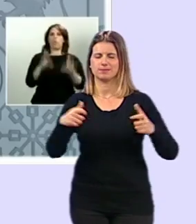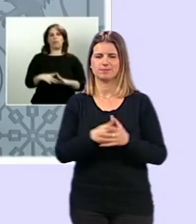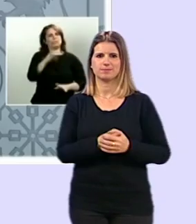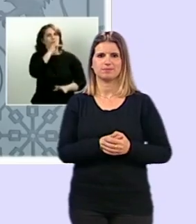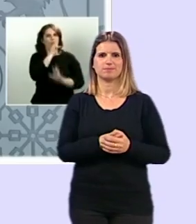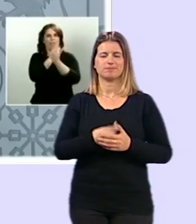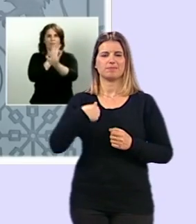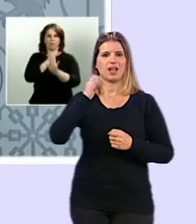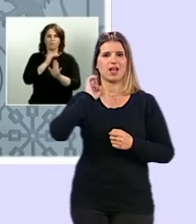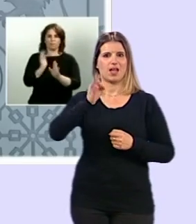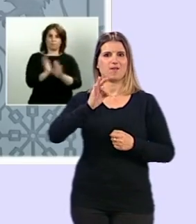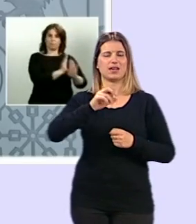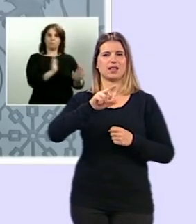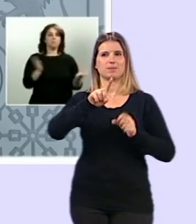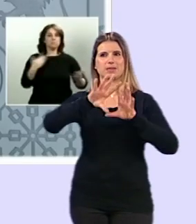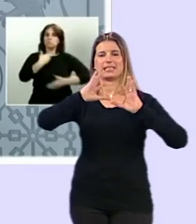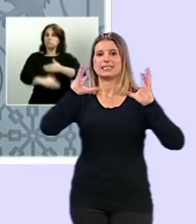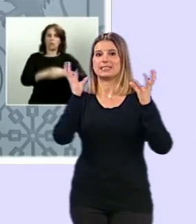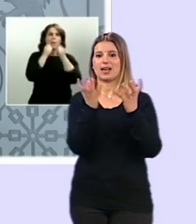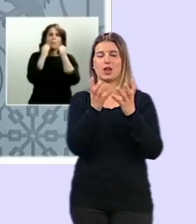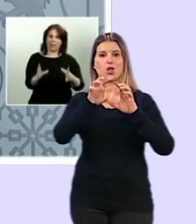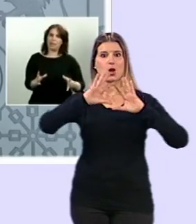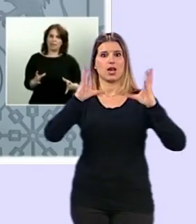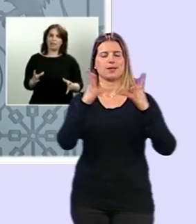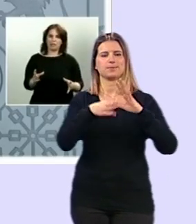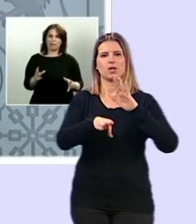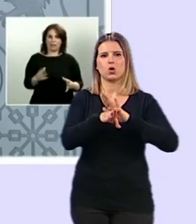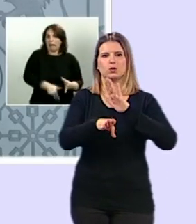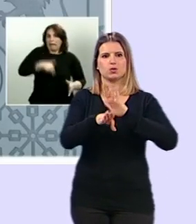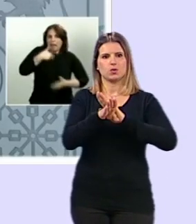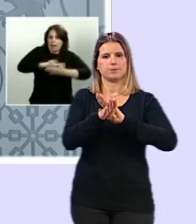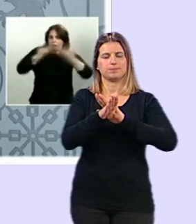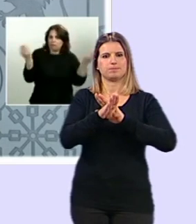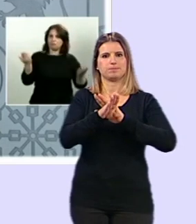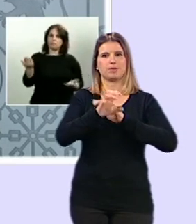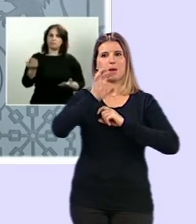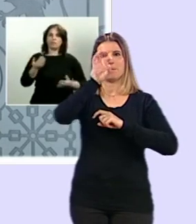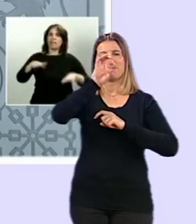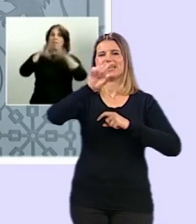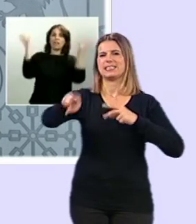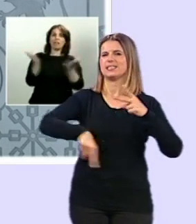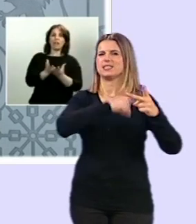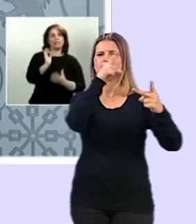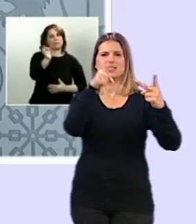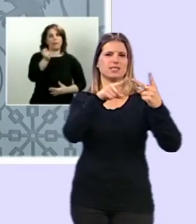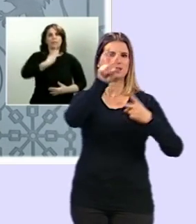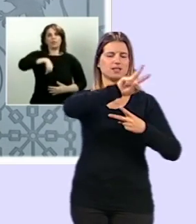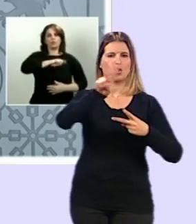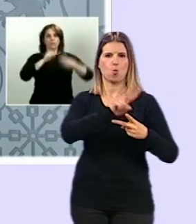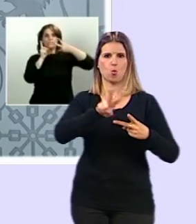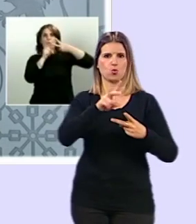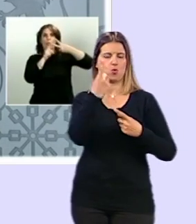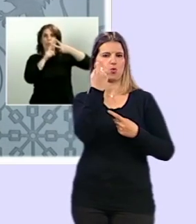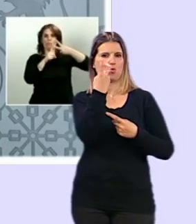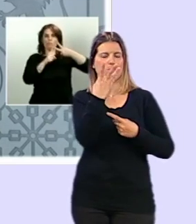Es cierto que a nivel internacional seguimos siendo el segundo país con más casos, obviamente muy,